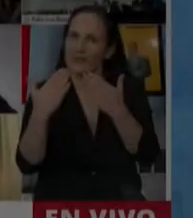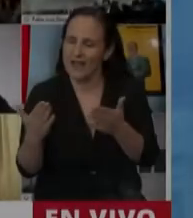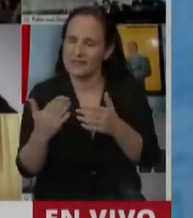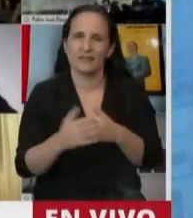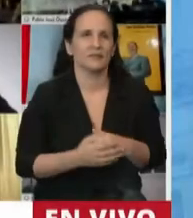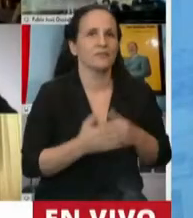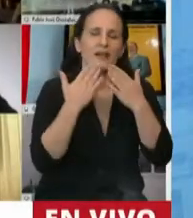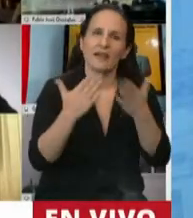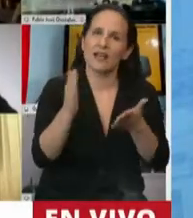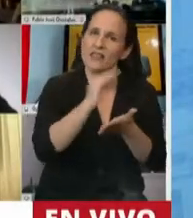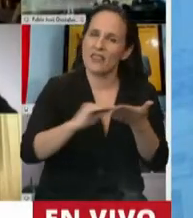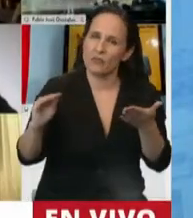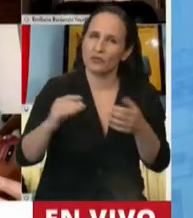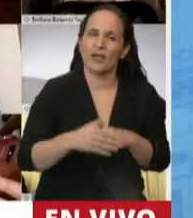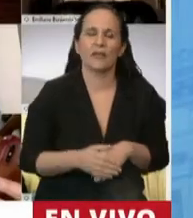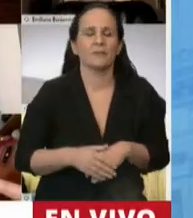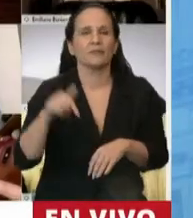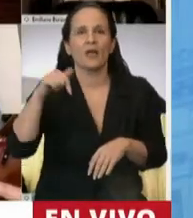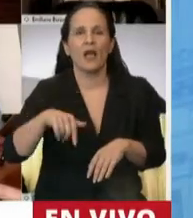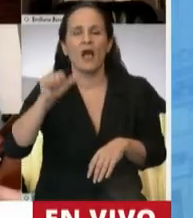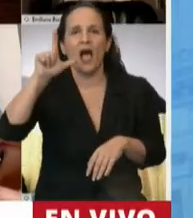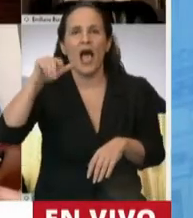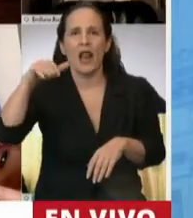Tiene la palabra Alma Zapac.